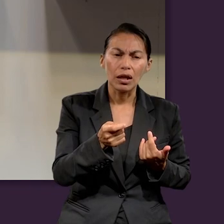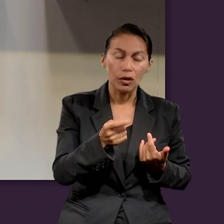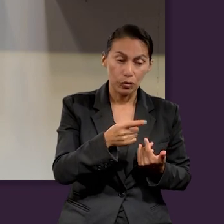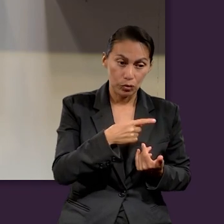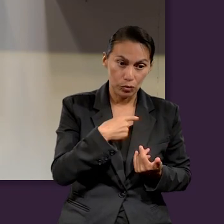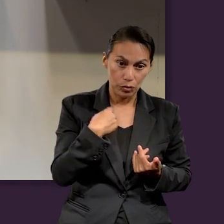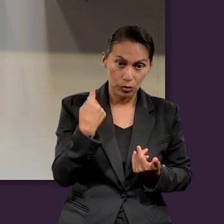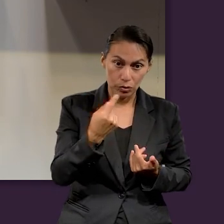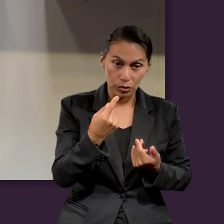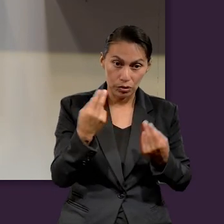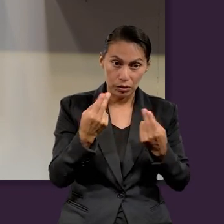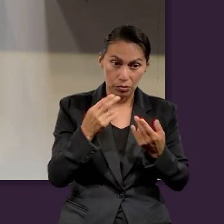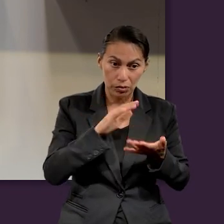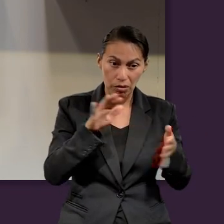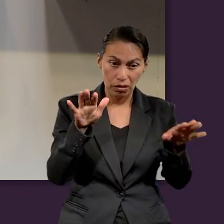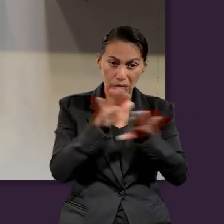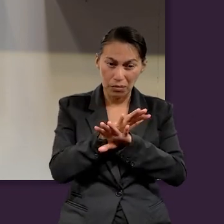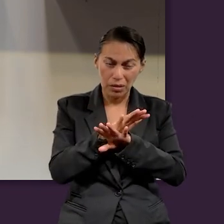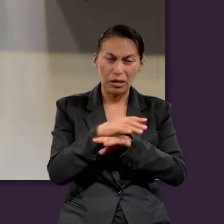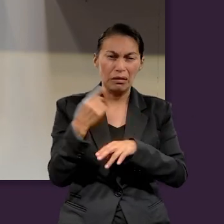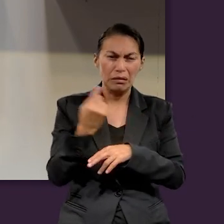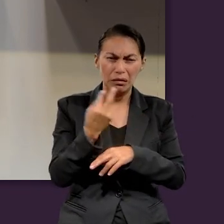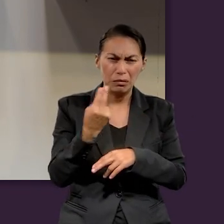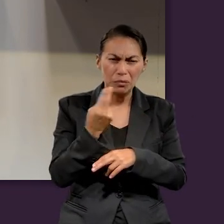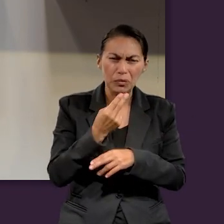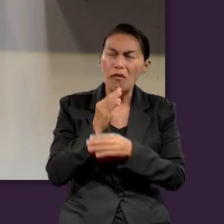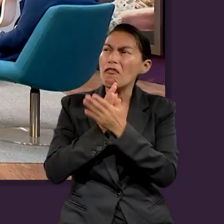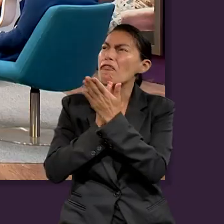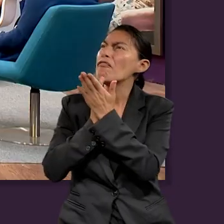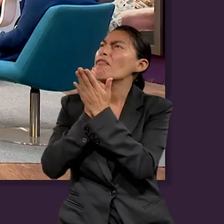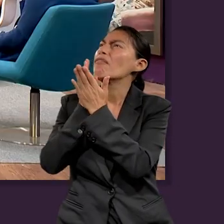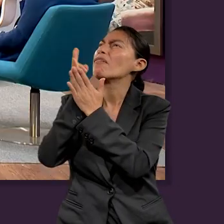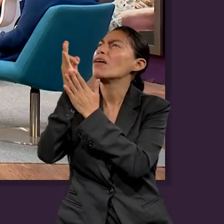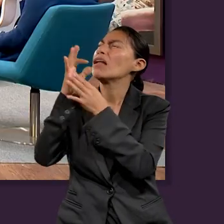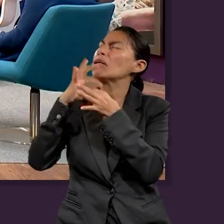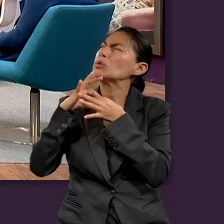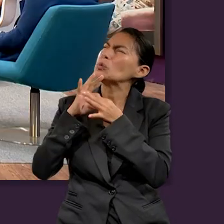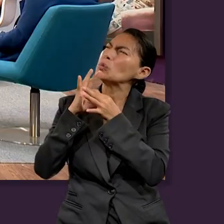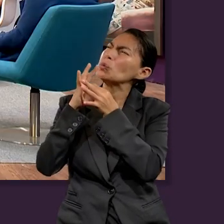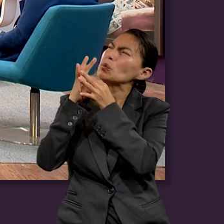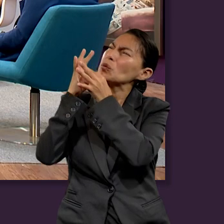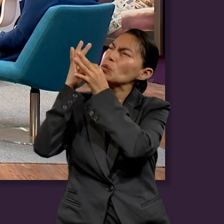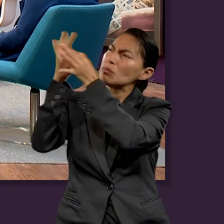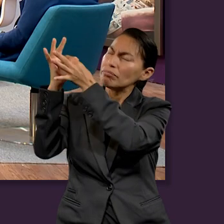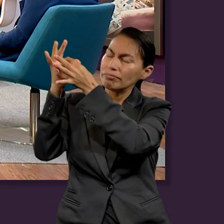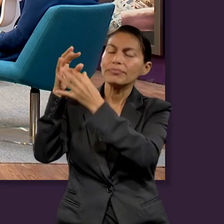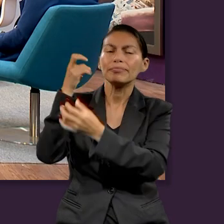sentido de lealtad y fidelidad a Dios. Ahora,